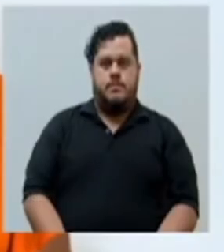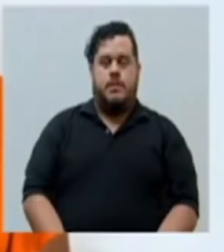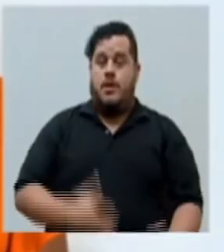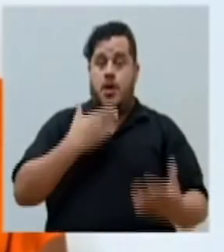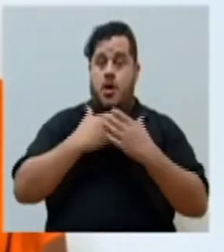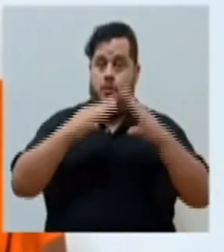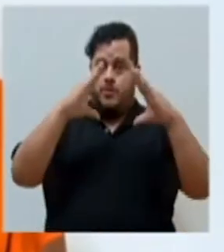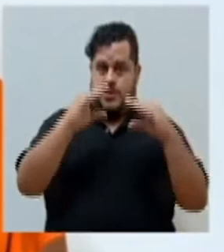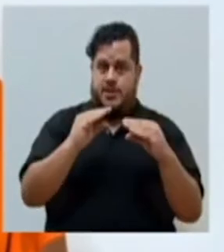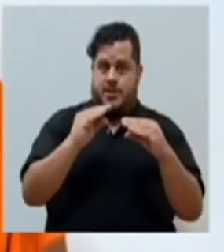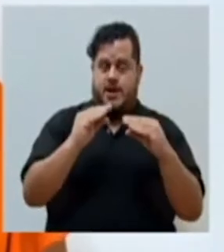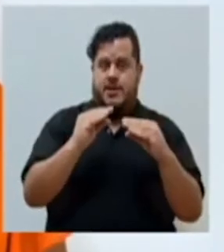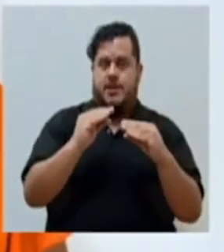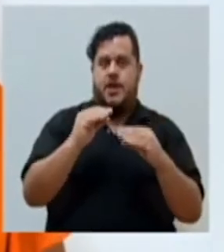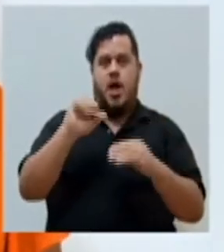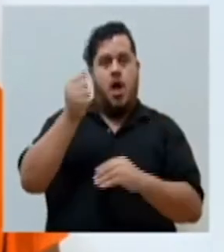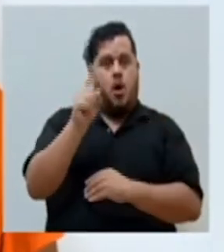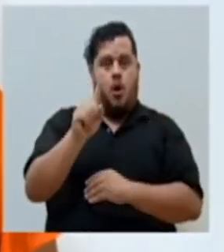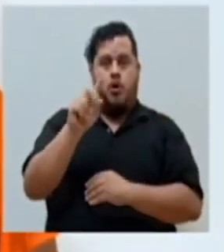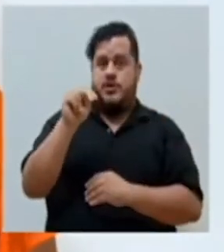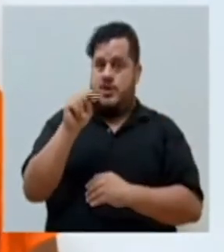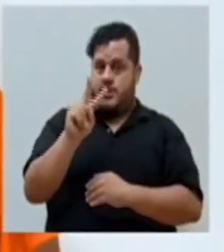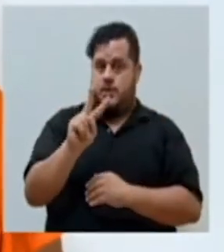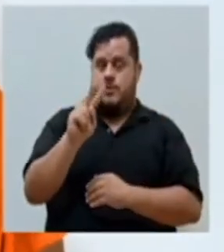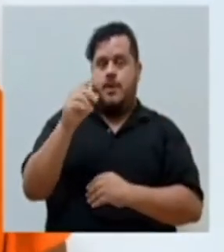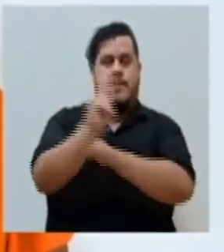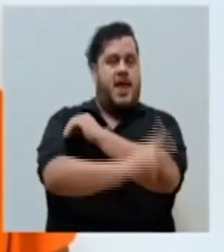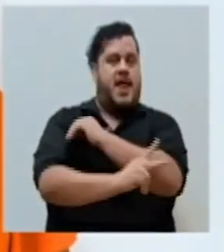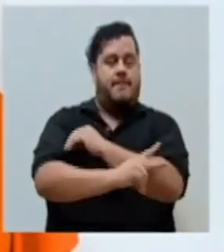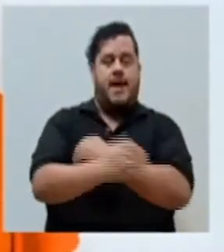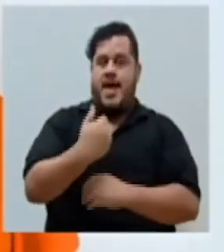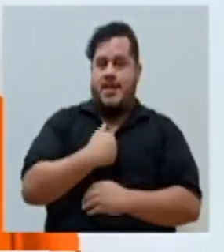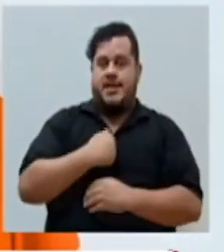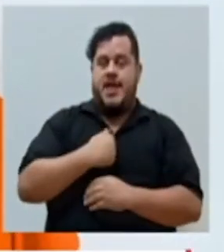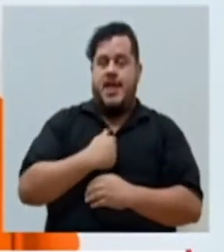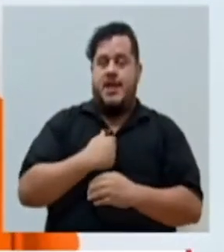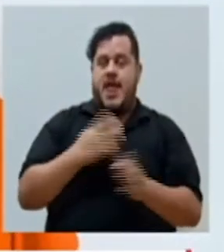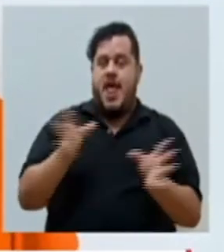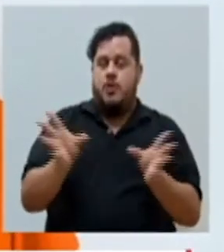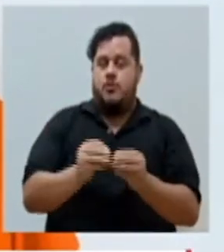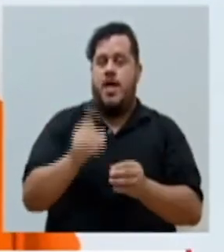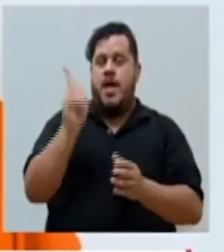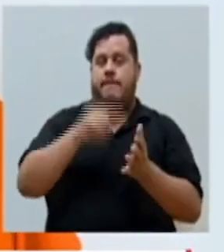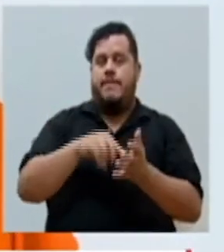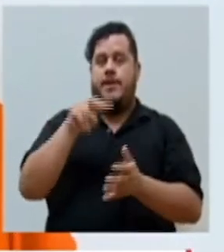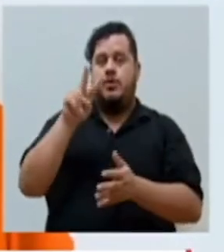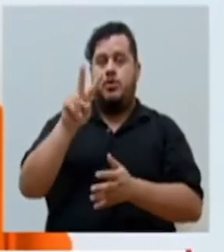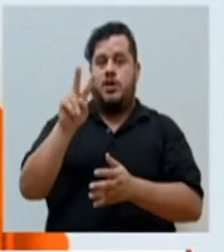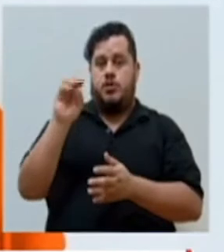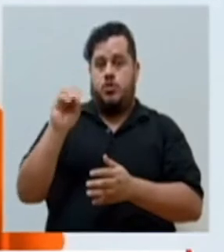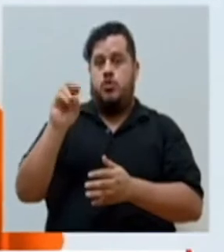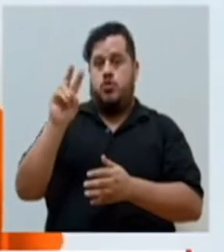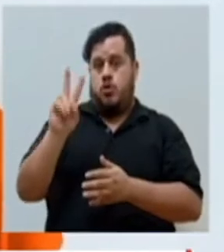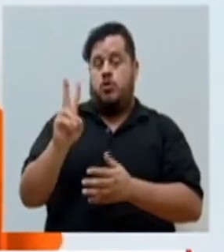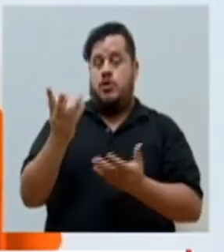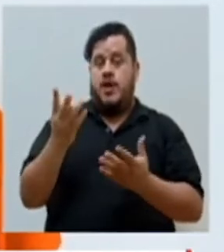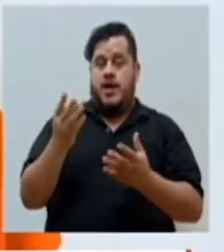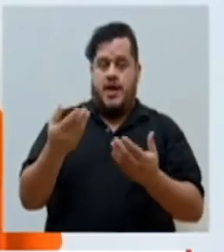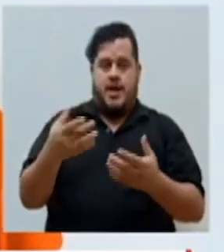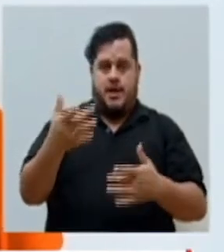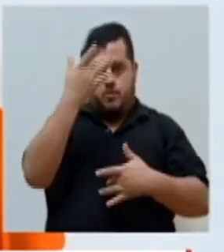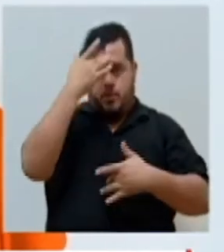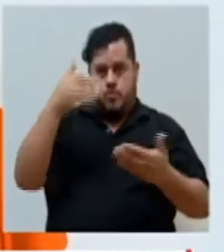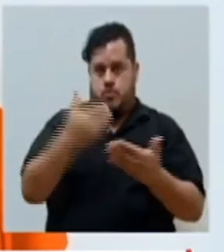Buenas tardes. Al 11 de noviembre, el país registra un total de 1,202 casos nuevos por COVID